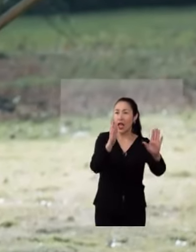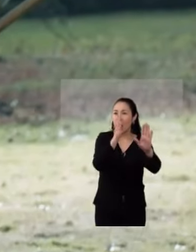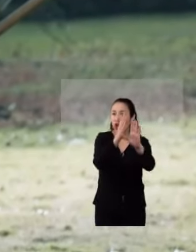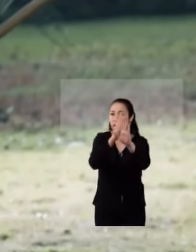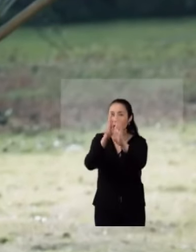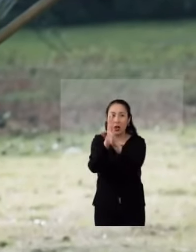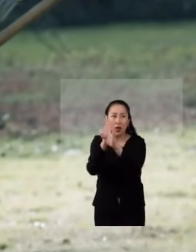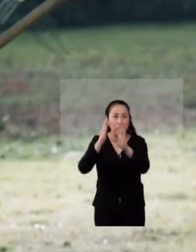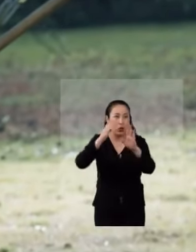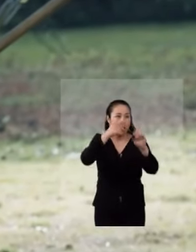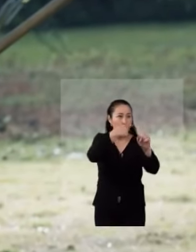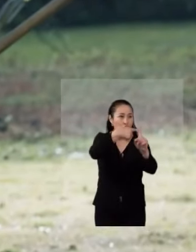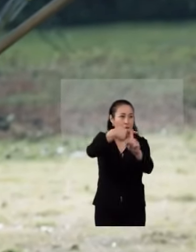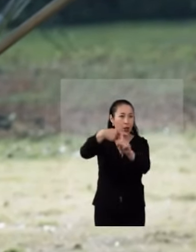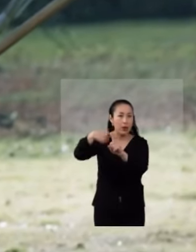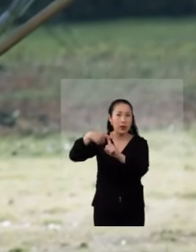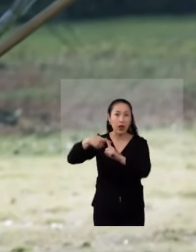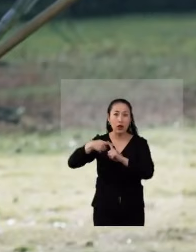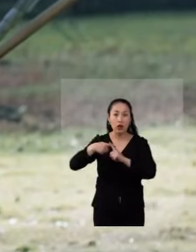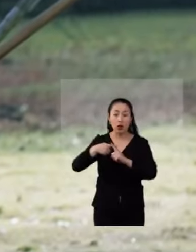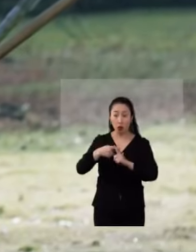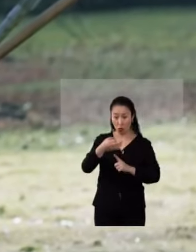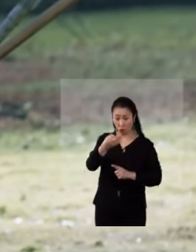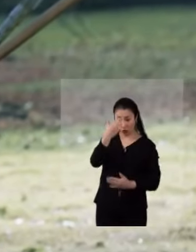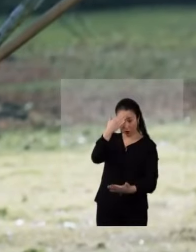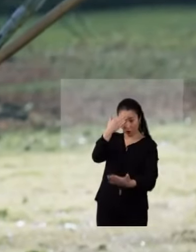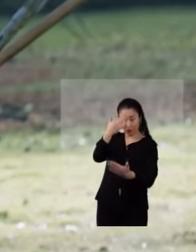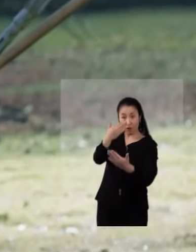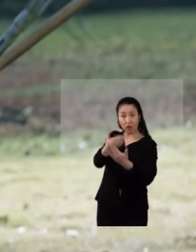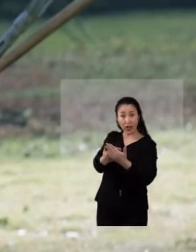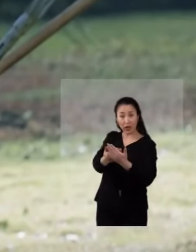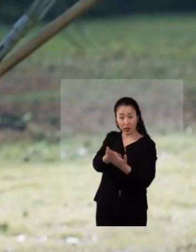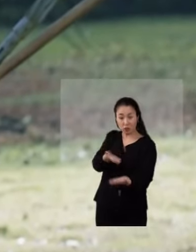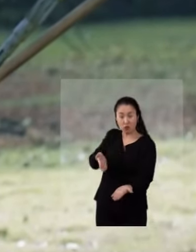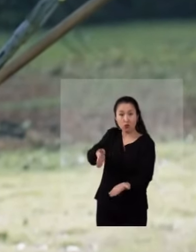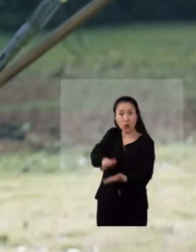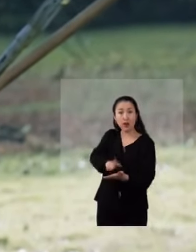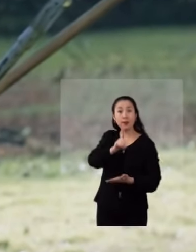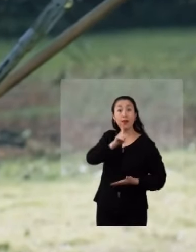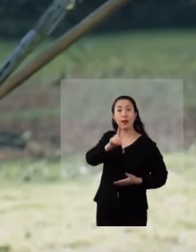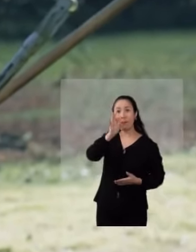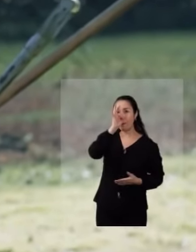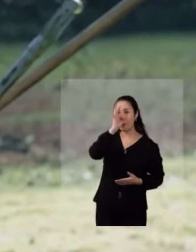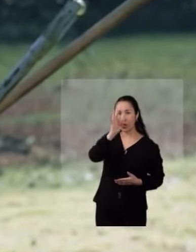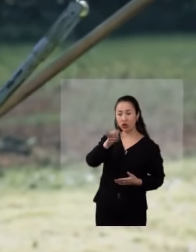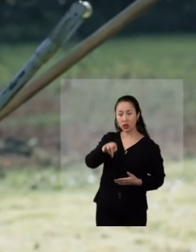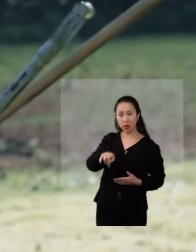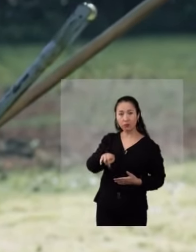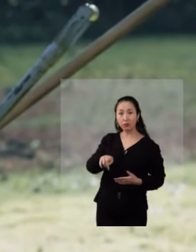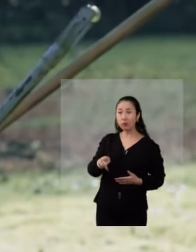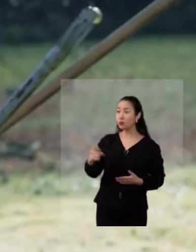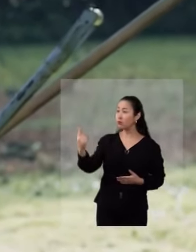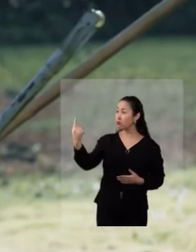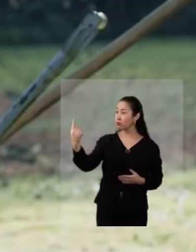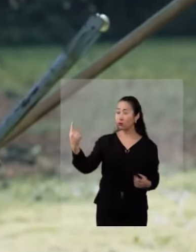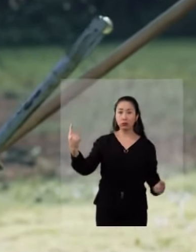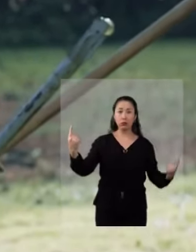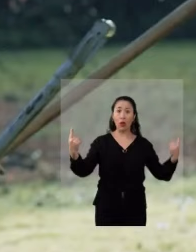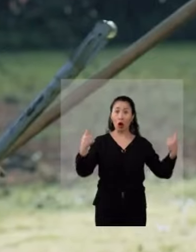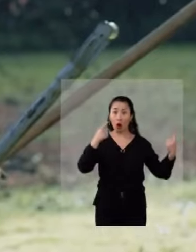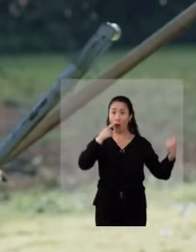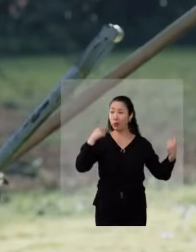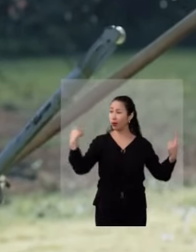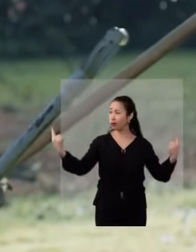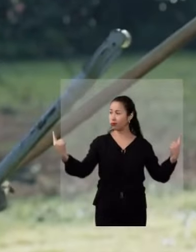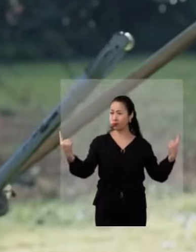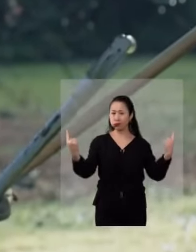En un cementerio escondido, frente a la tumba de Augusto Pinochet, se encuentran dos